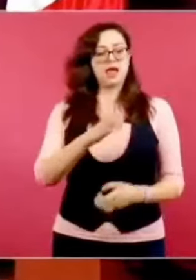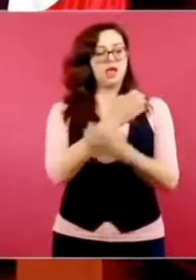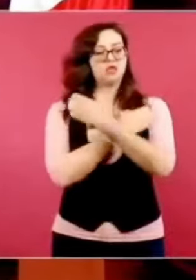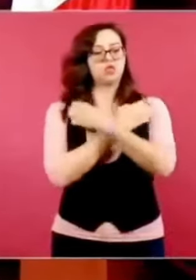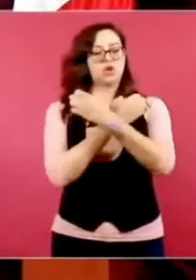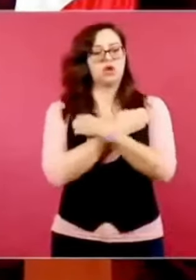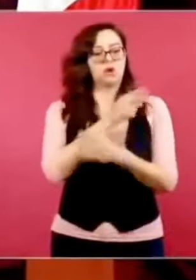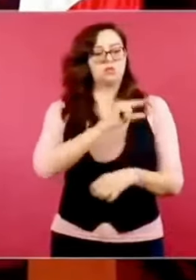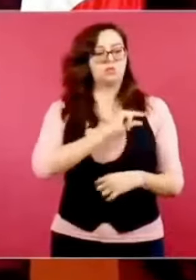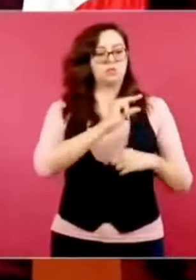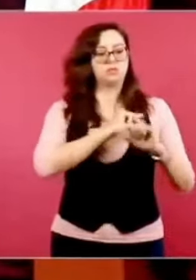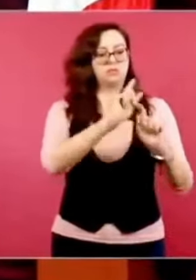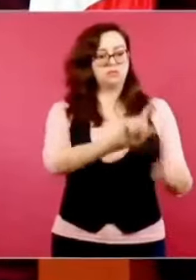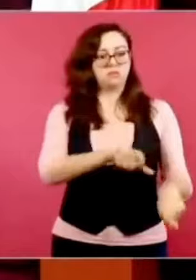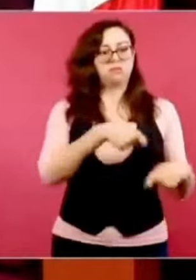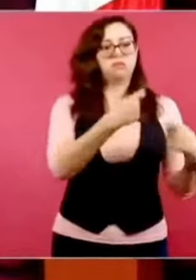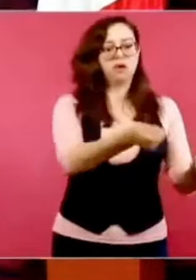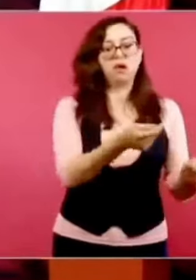volvemos a lo mismo.